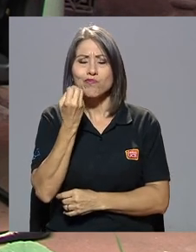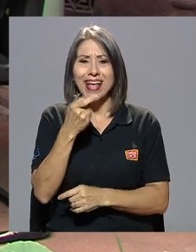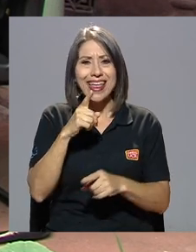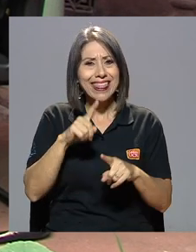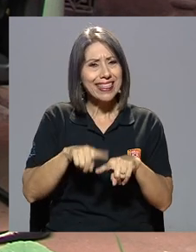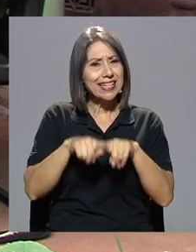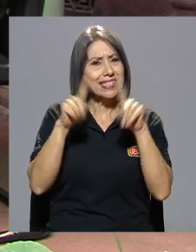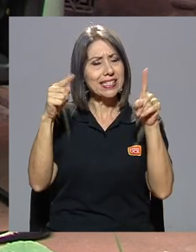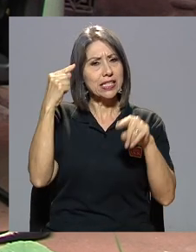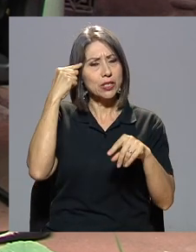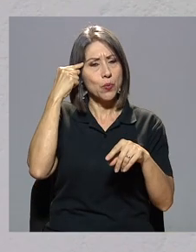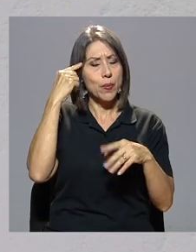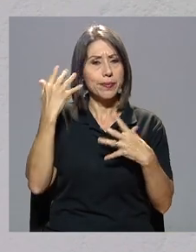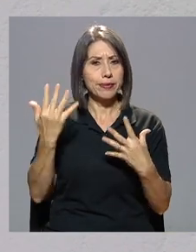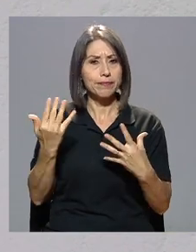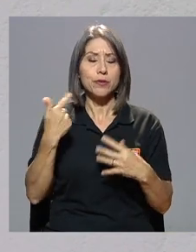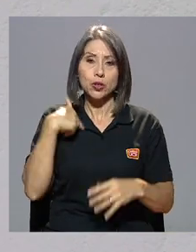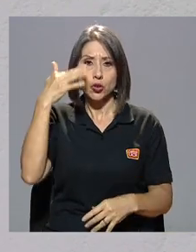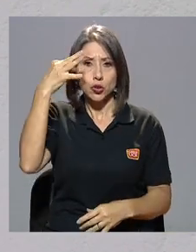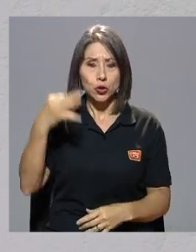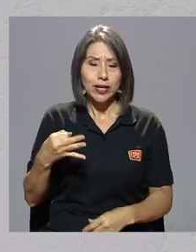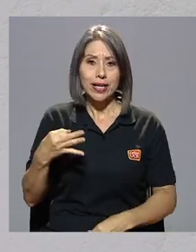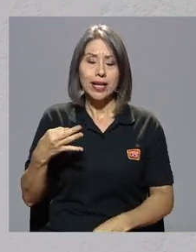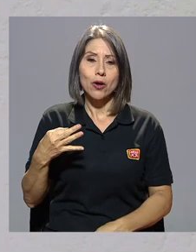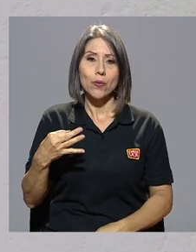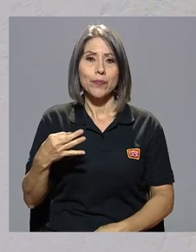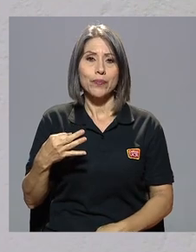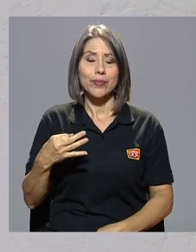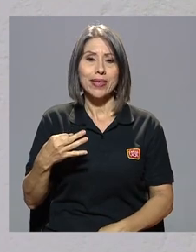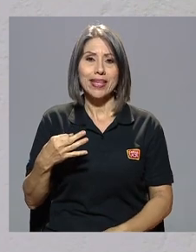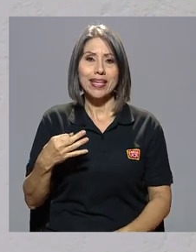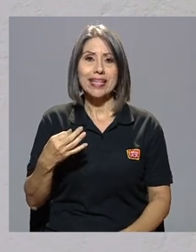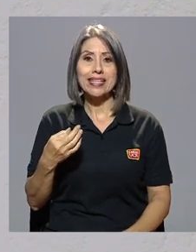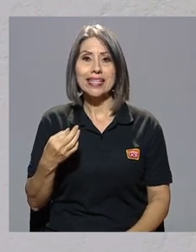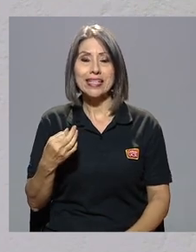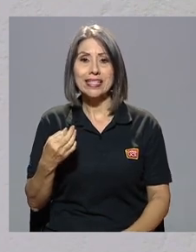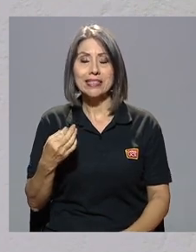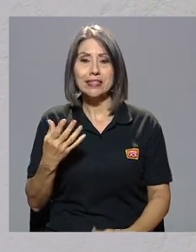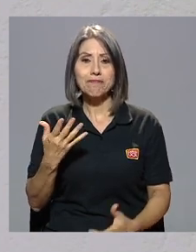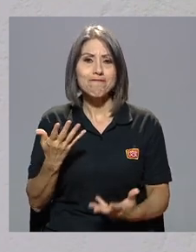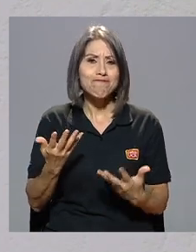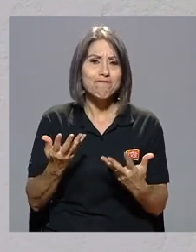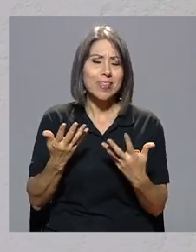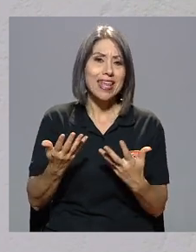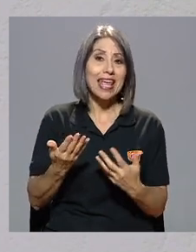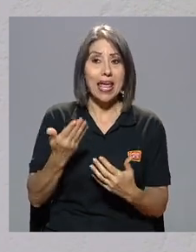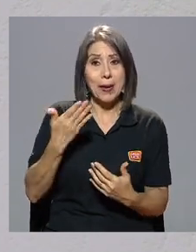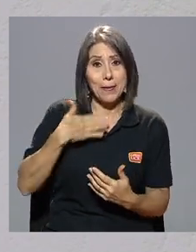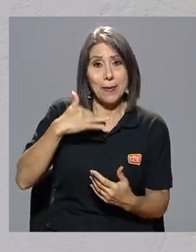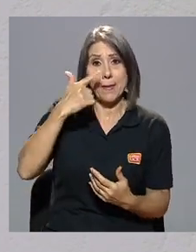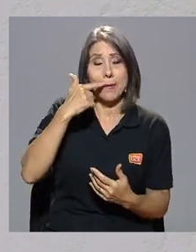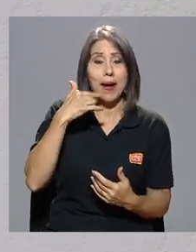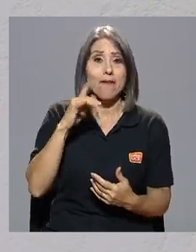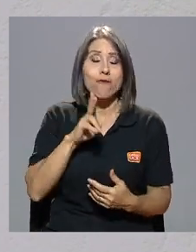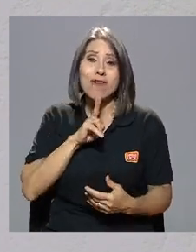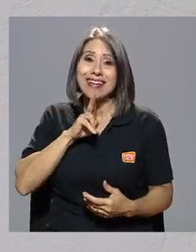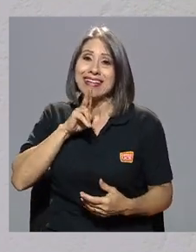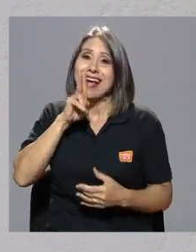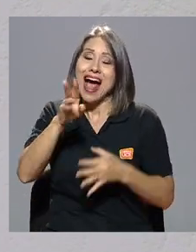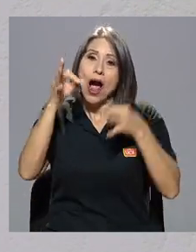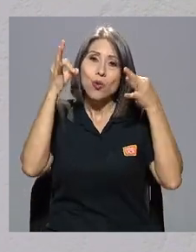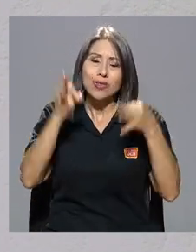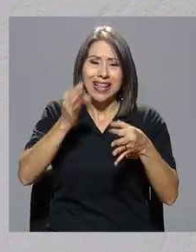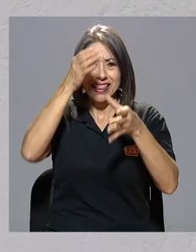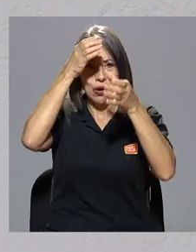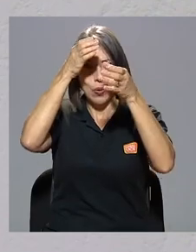distintas. Creo que, si esto cabe, fue un auténtico